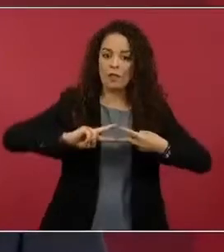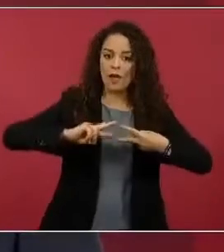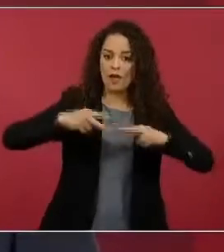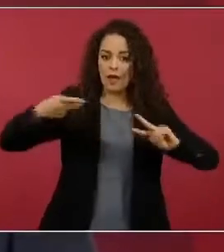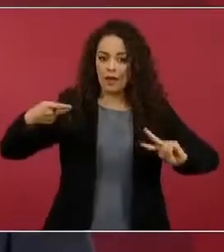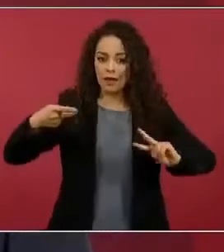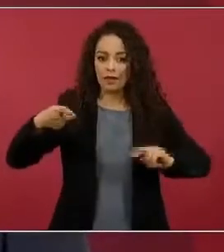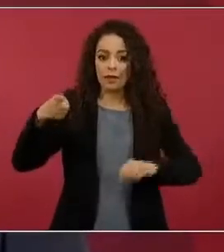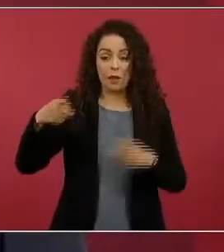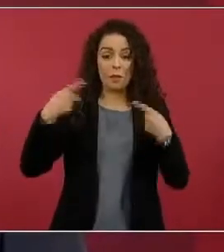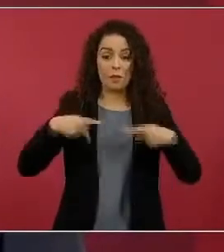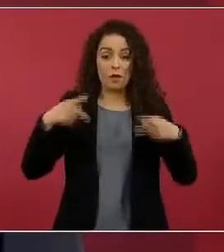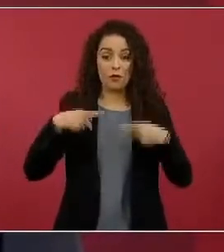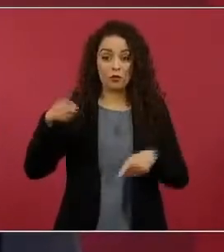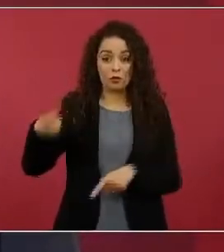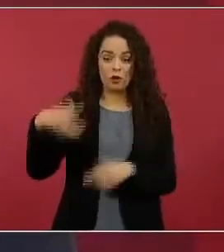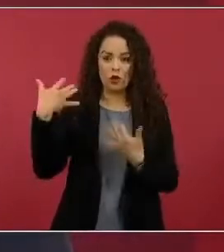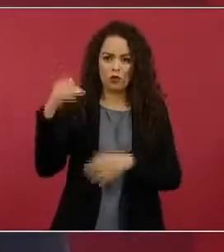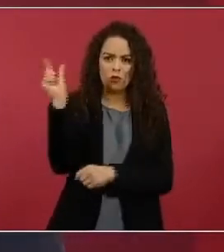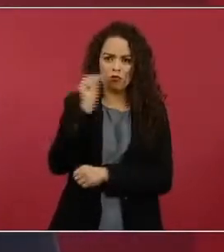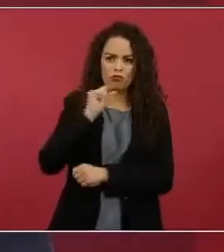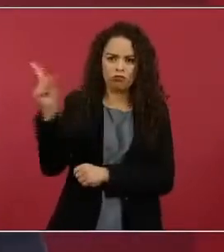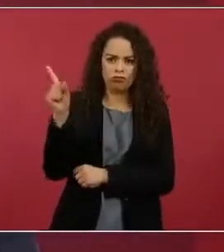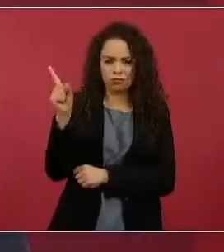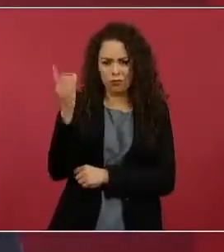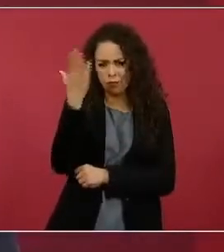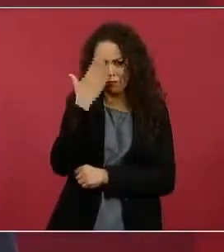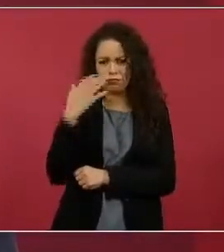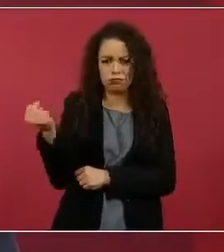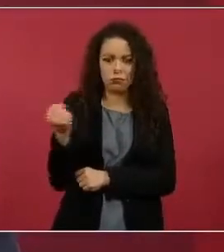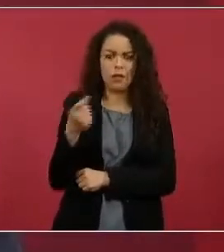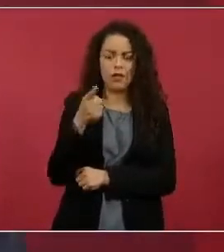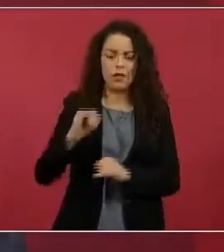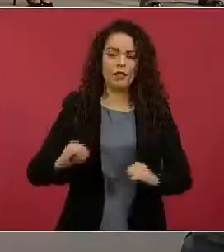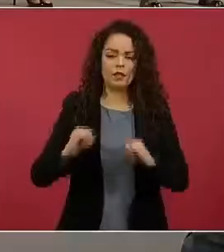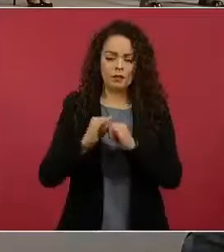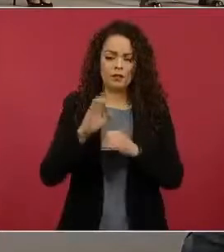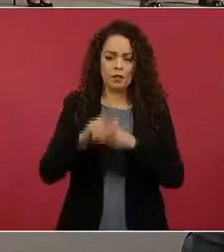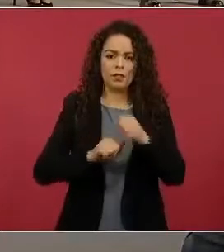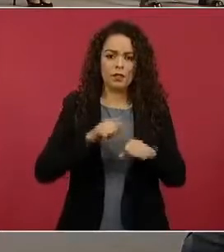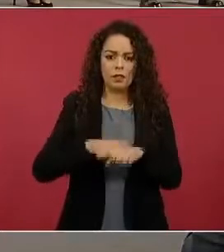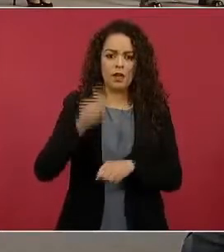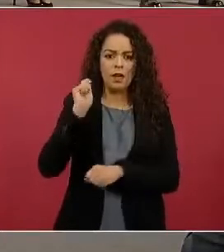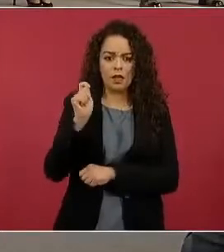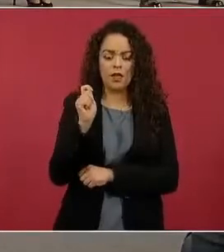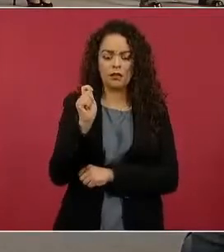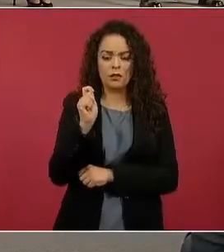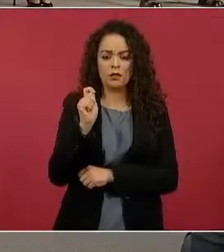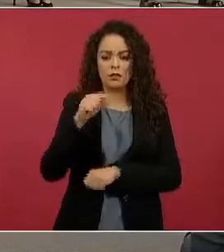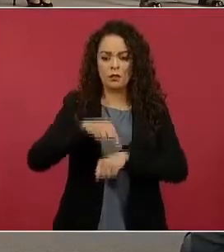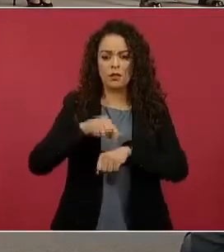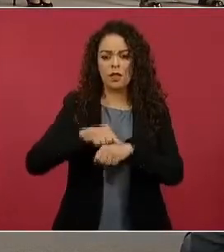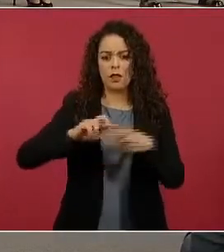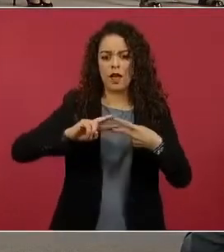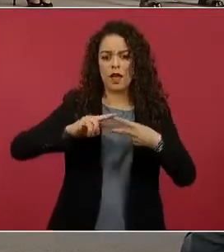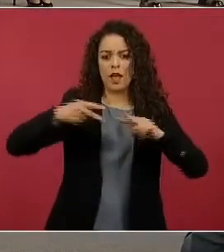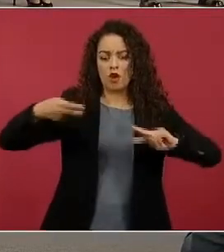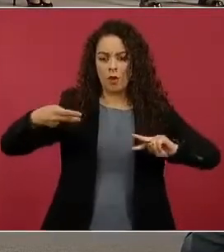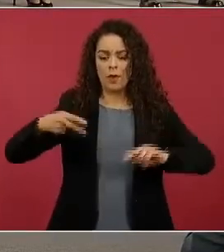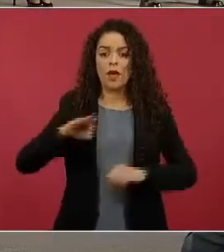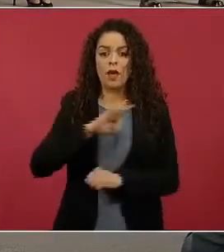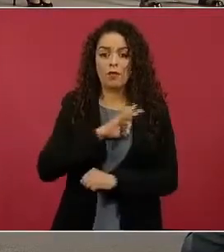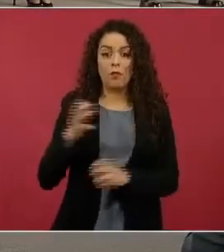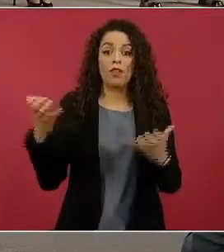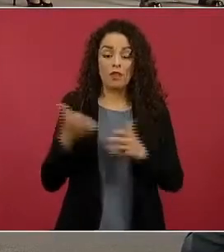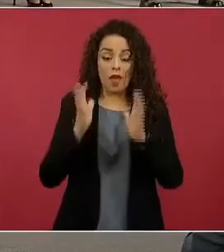personal altamente calificado del Instituto Nacional de Medicina Genómica, con lo cual ya podrán realizarse en